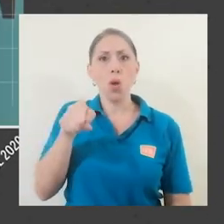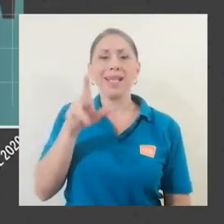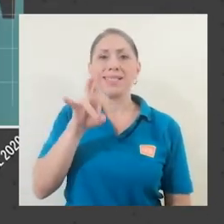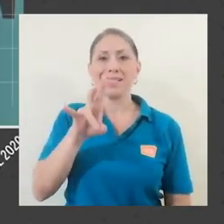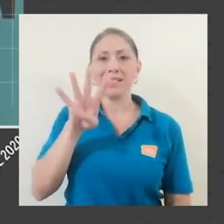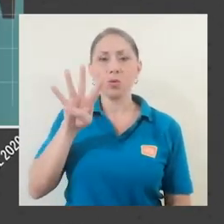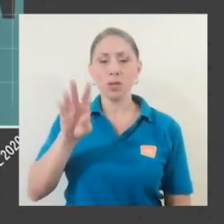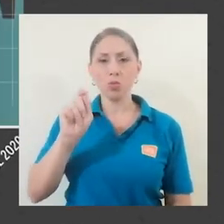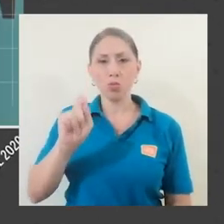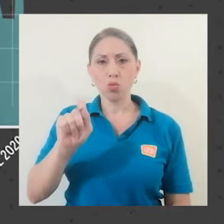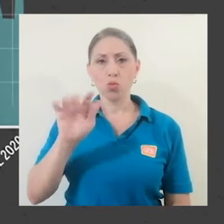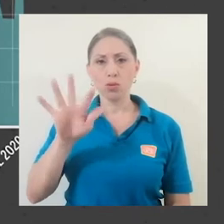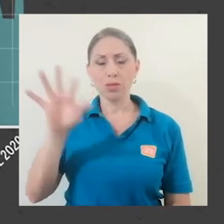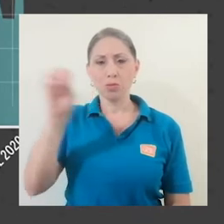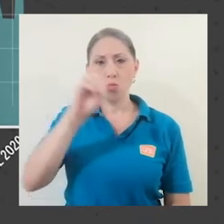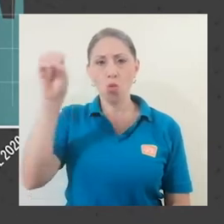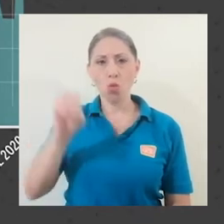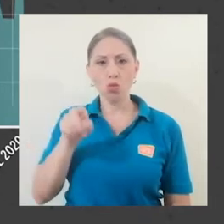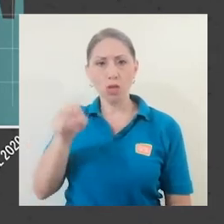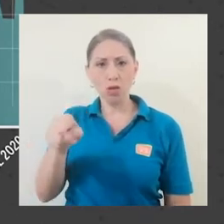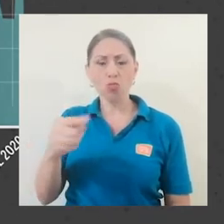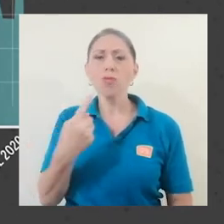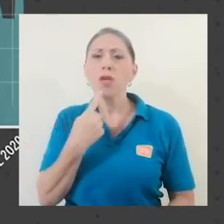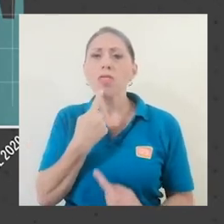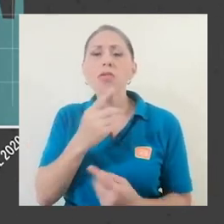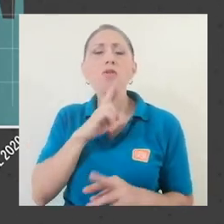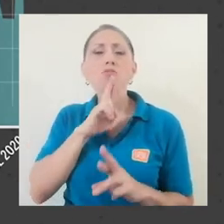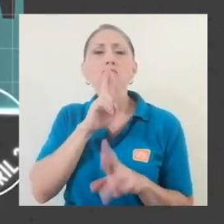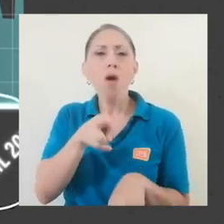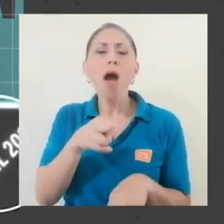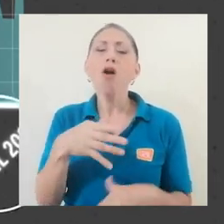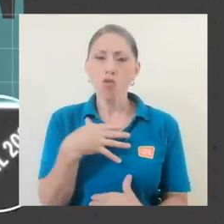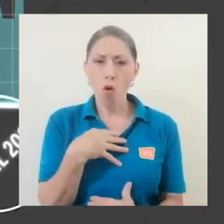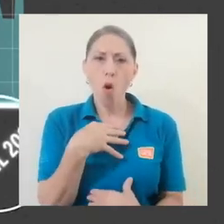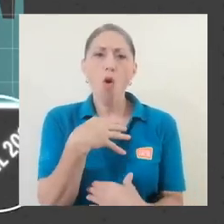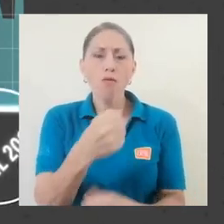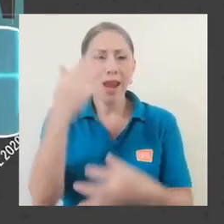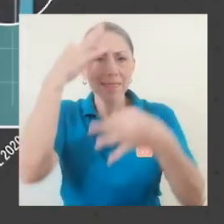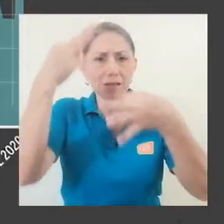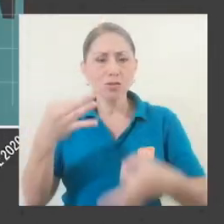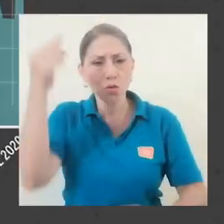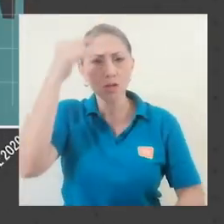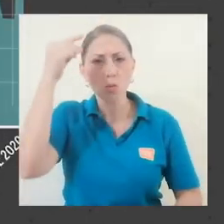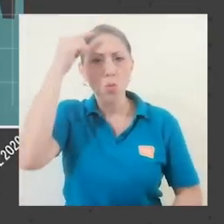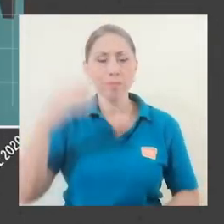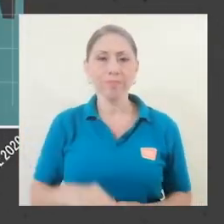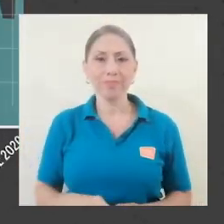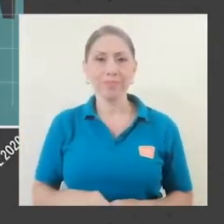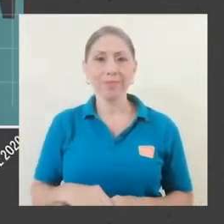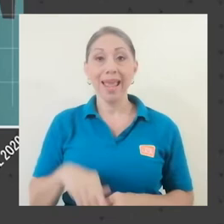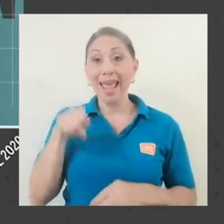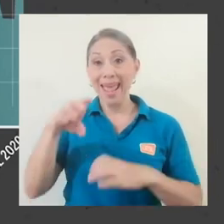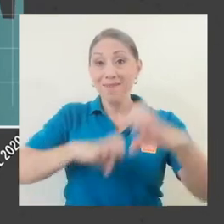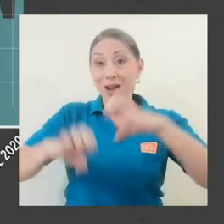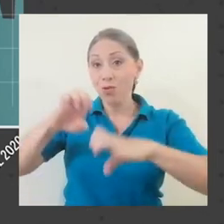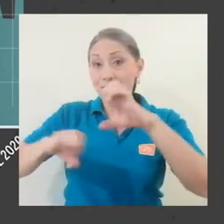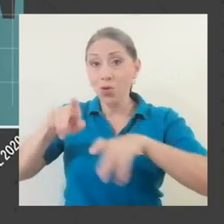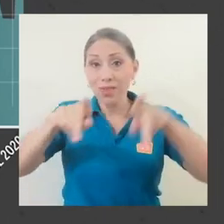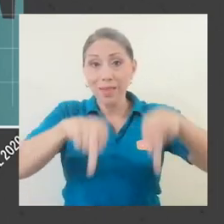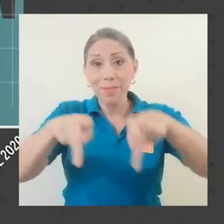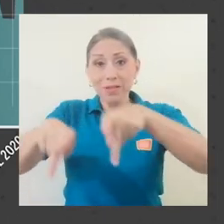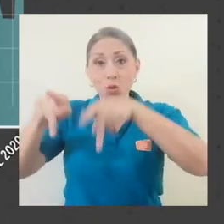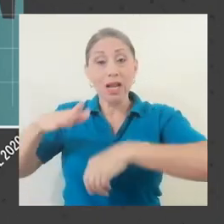un 74.5 por ciento, manifestó confiar en las decisiones gubernamentales. La evaluación